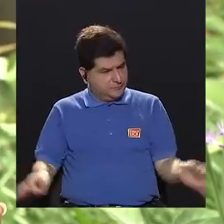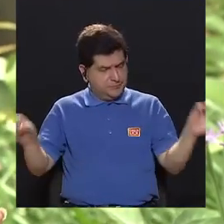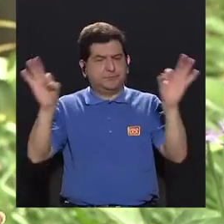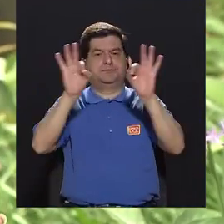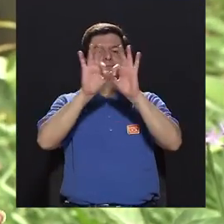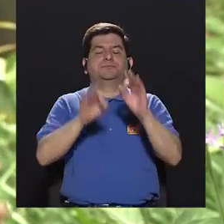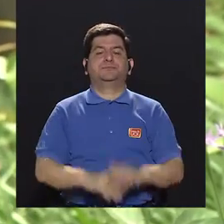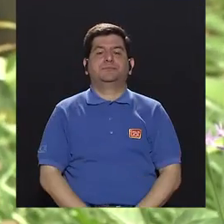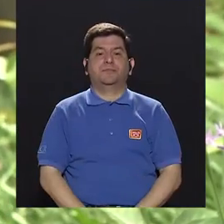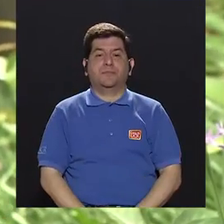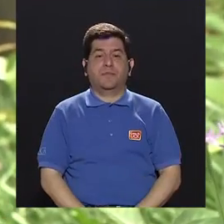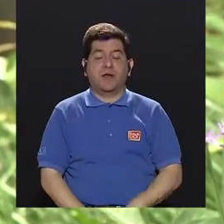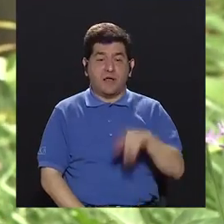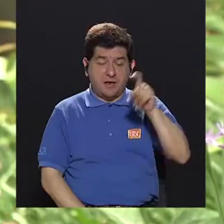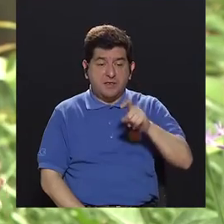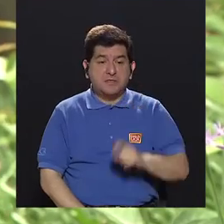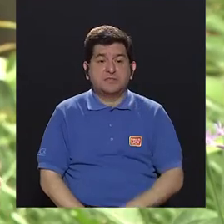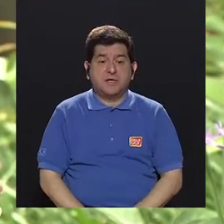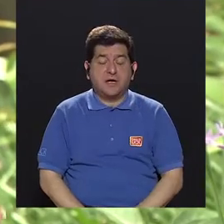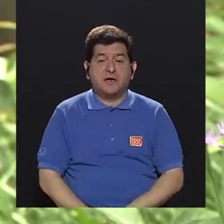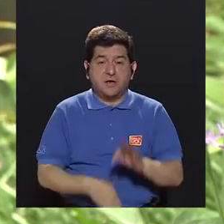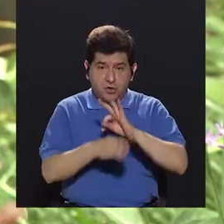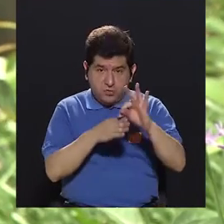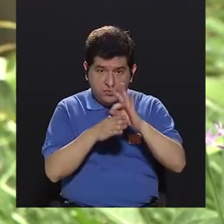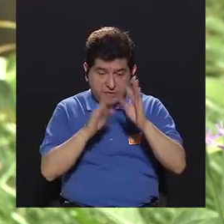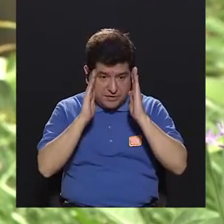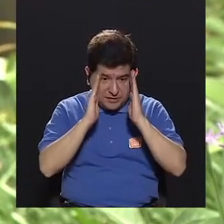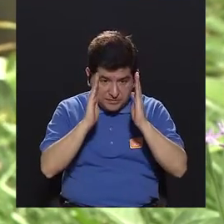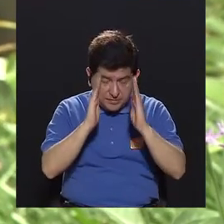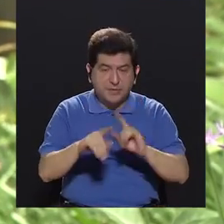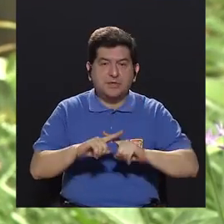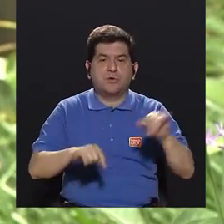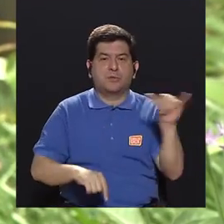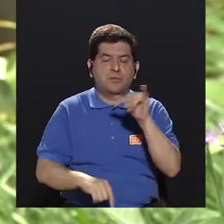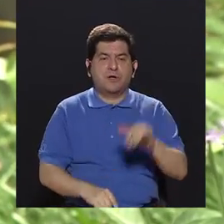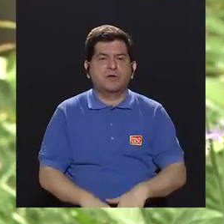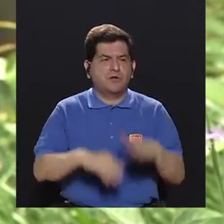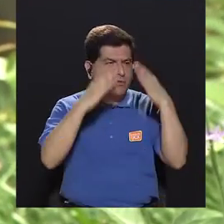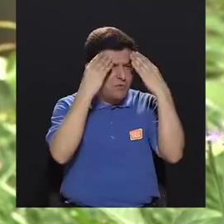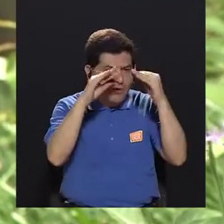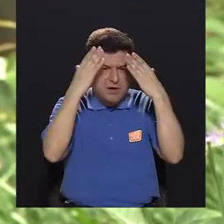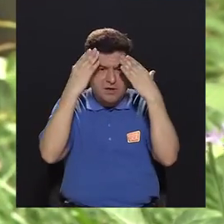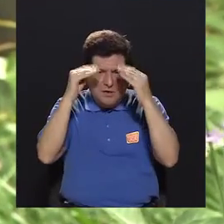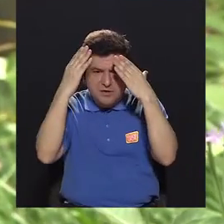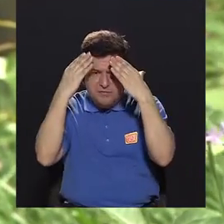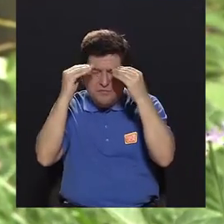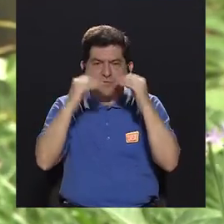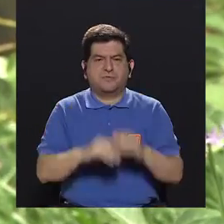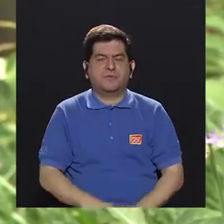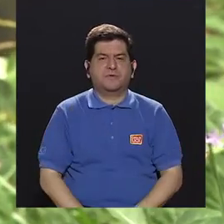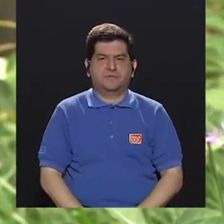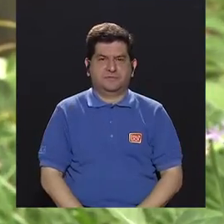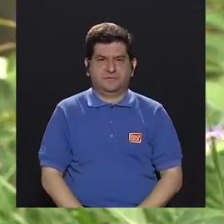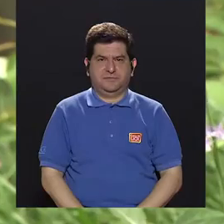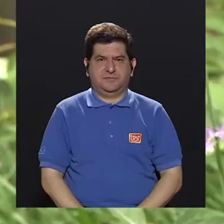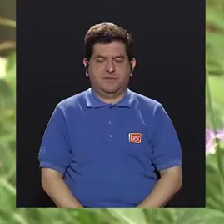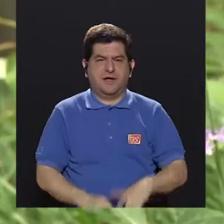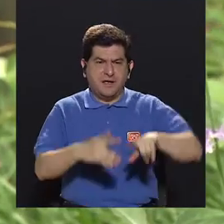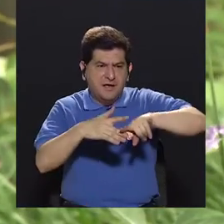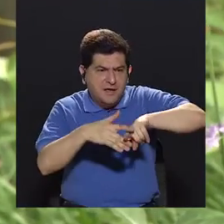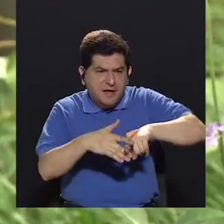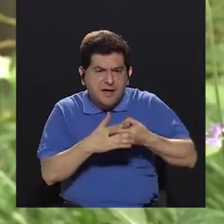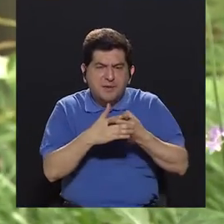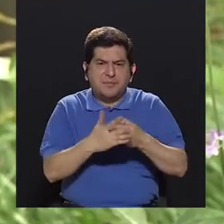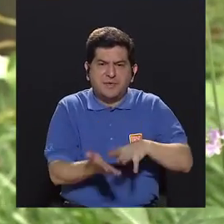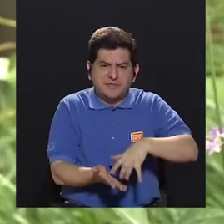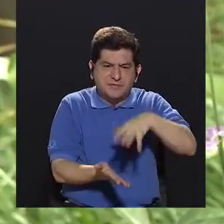importante que no descuiden sus tratamientos, pero que empiecen también a buscar información acerca de cómo empezar